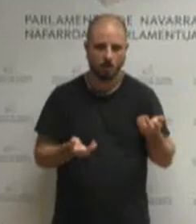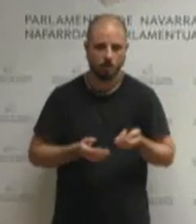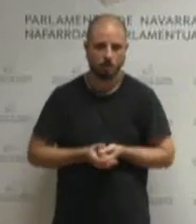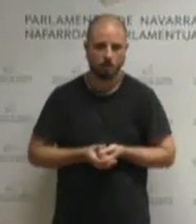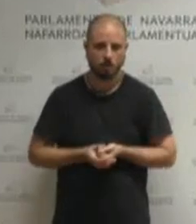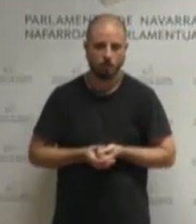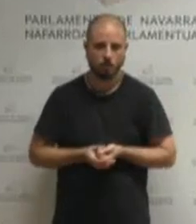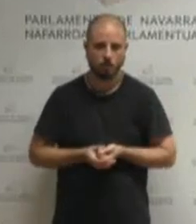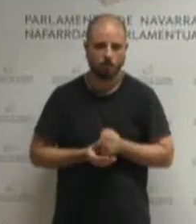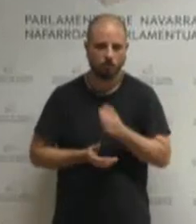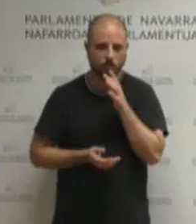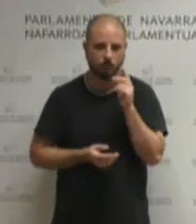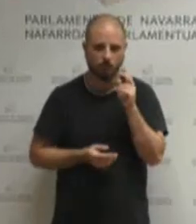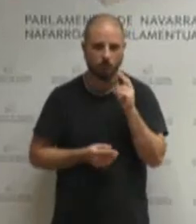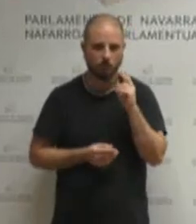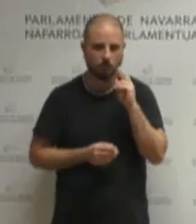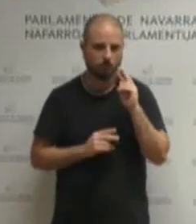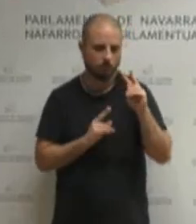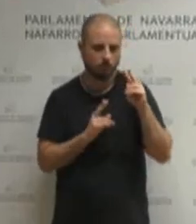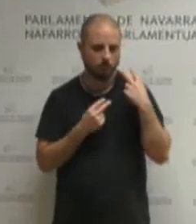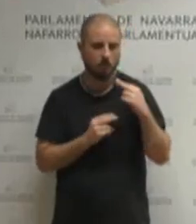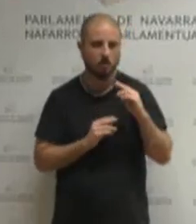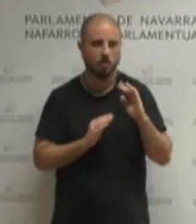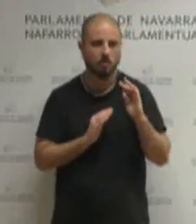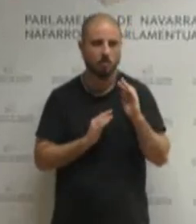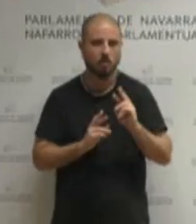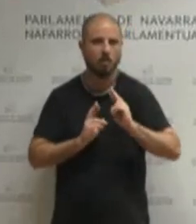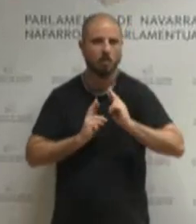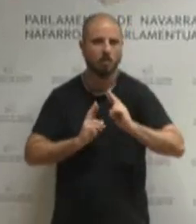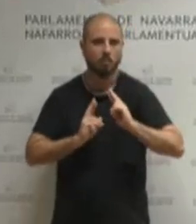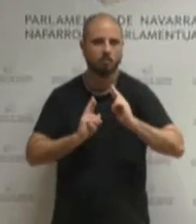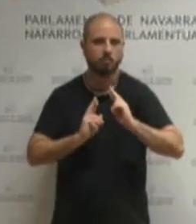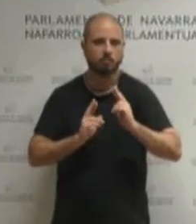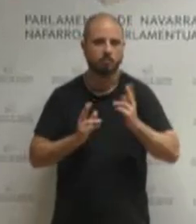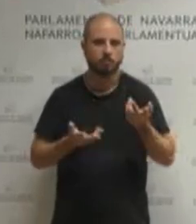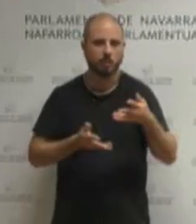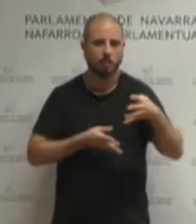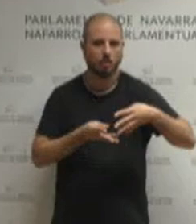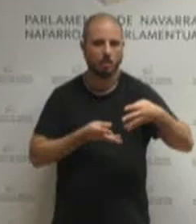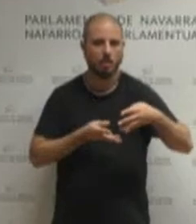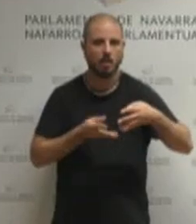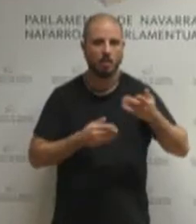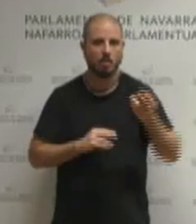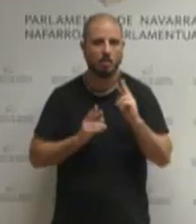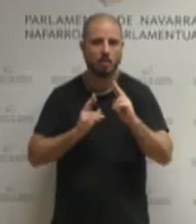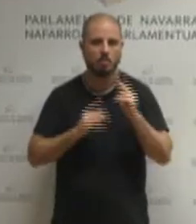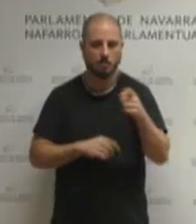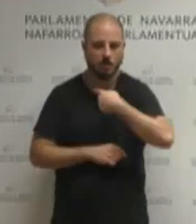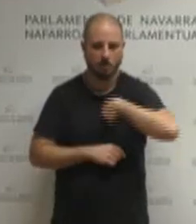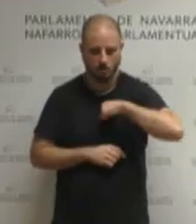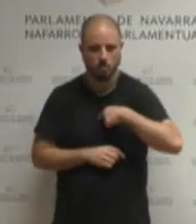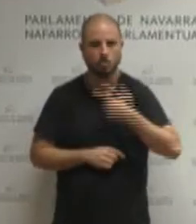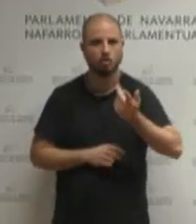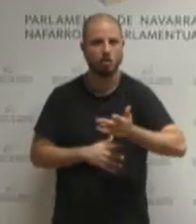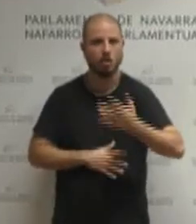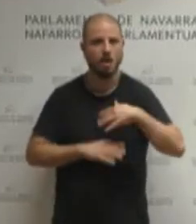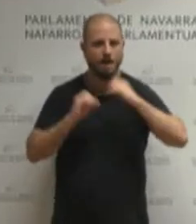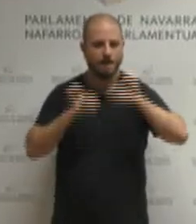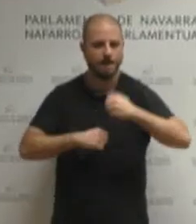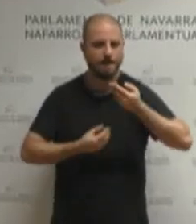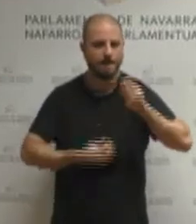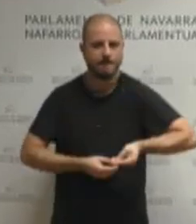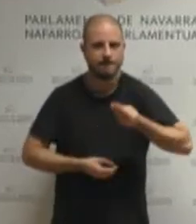gugan dik espero dutenekin akordio onak lortzeko gaitasuna iztatea aukera lehioak